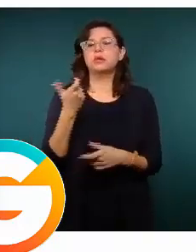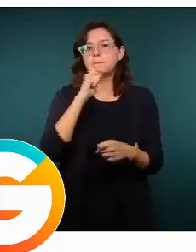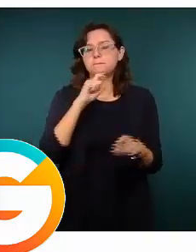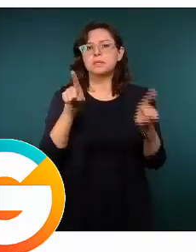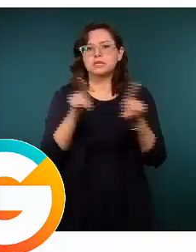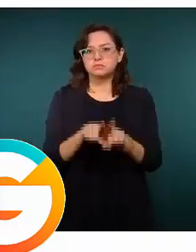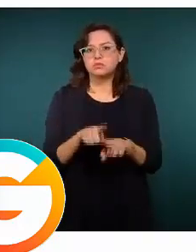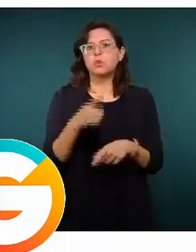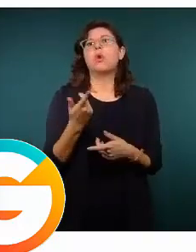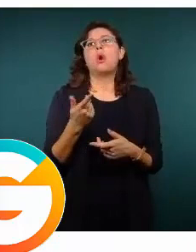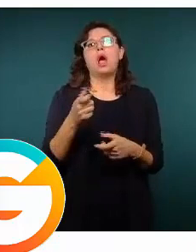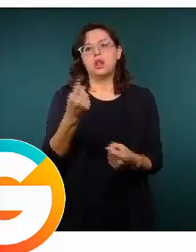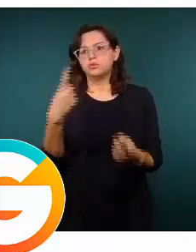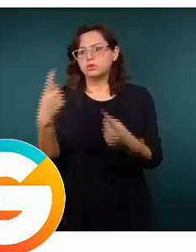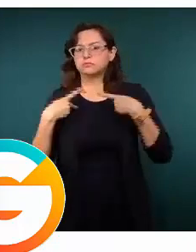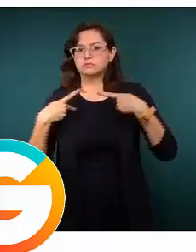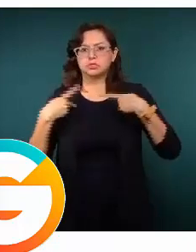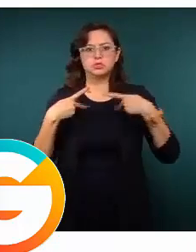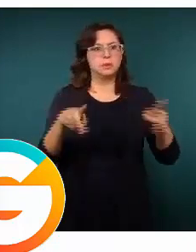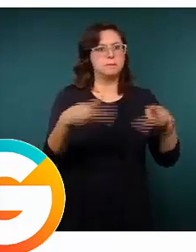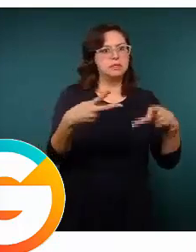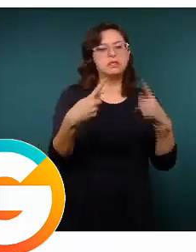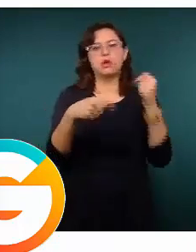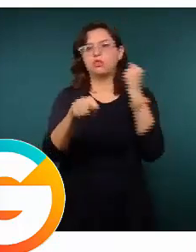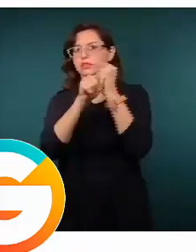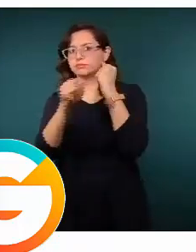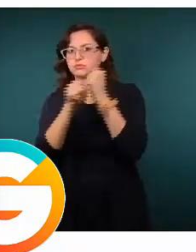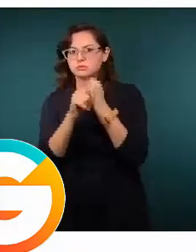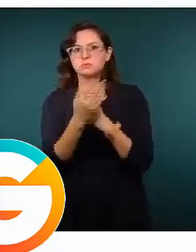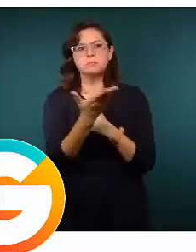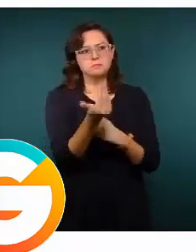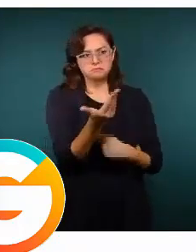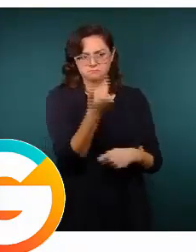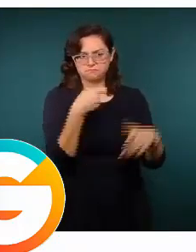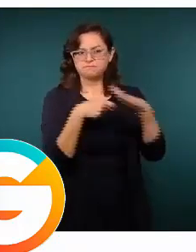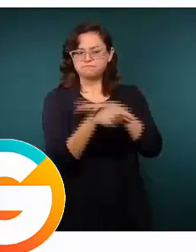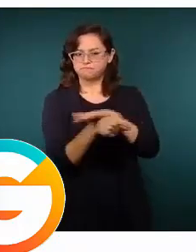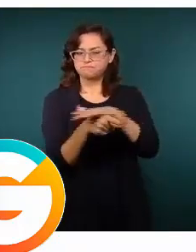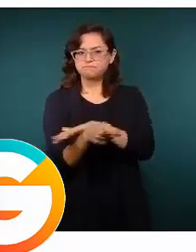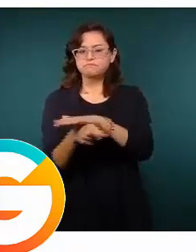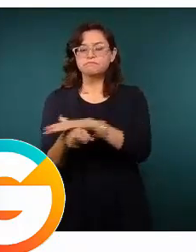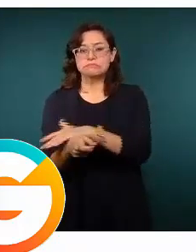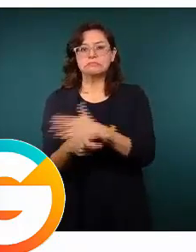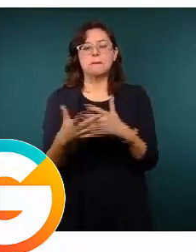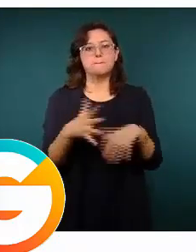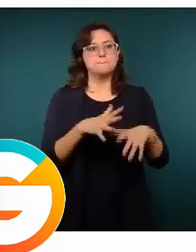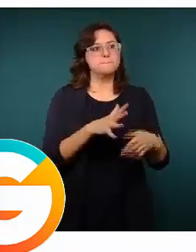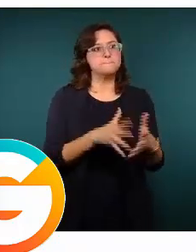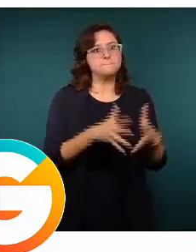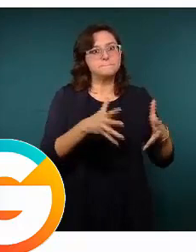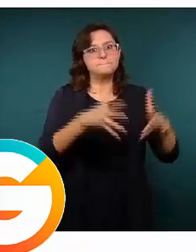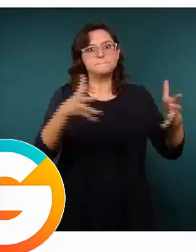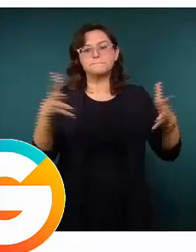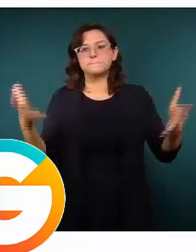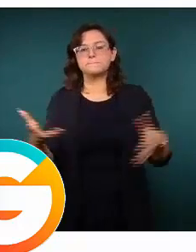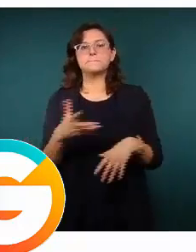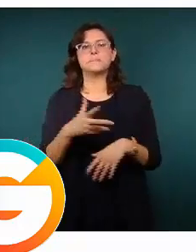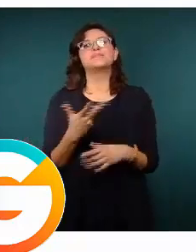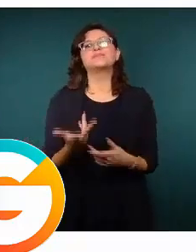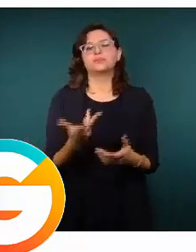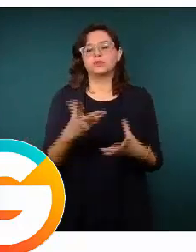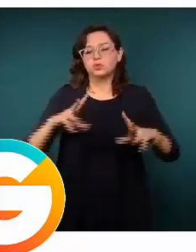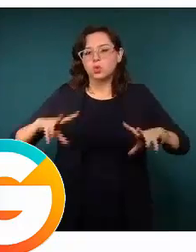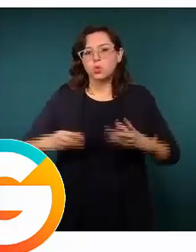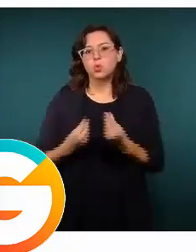la extorsión a transportistas se ha venido incrementando y hemos realizado operativos